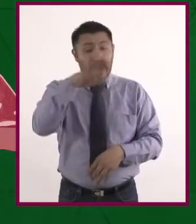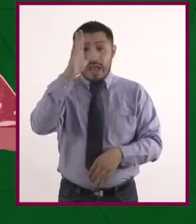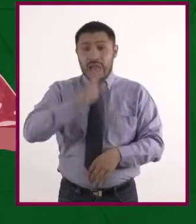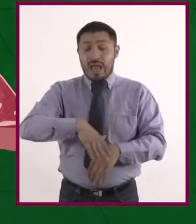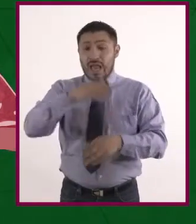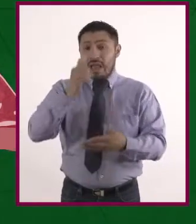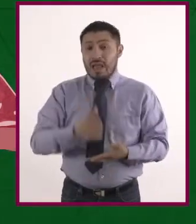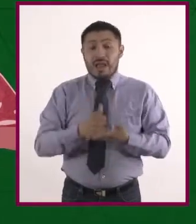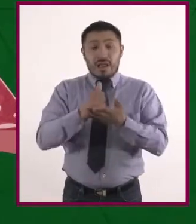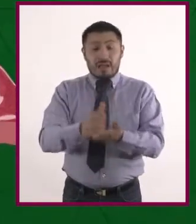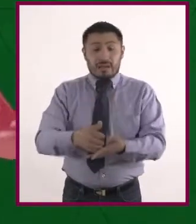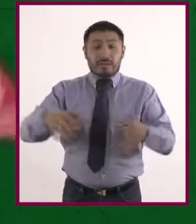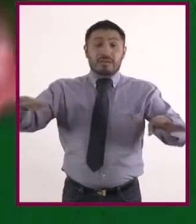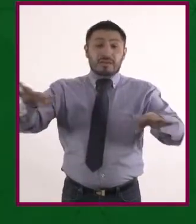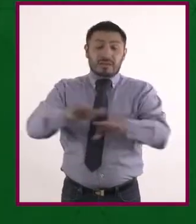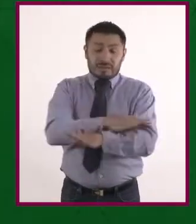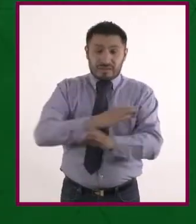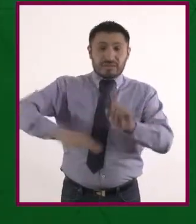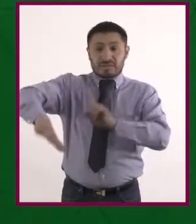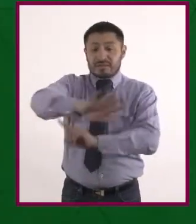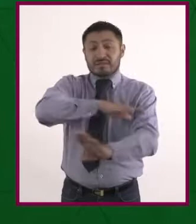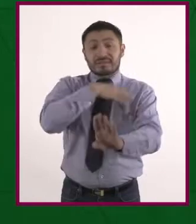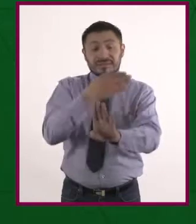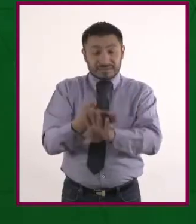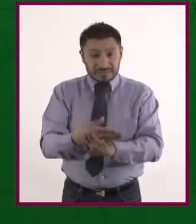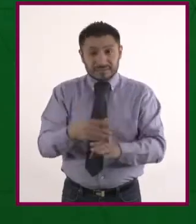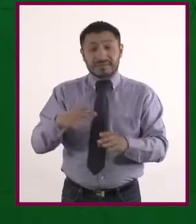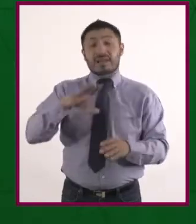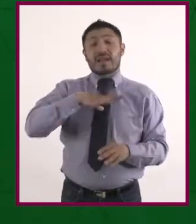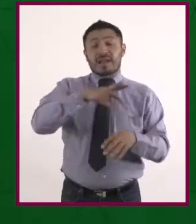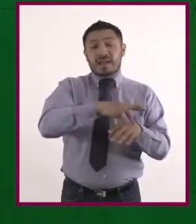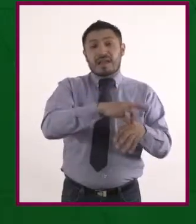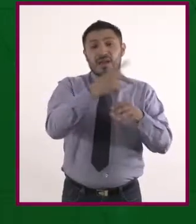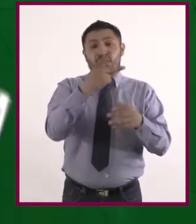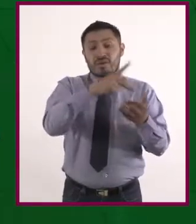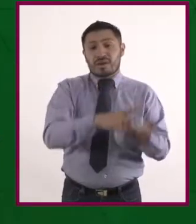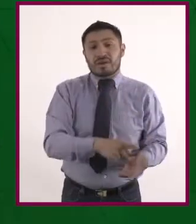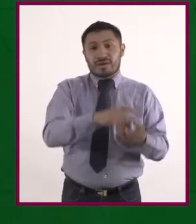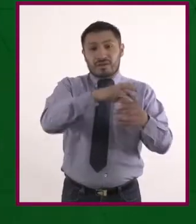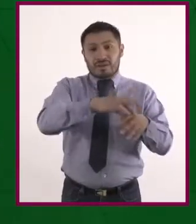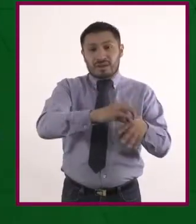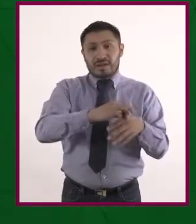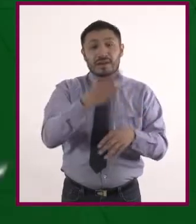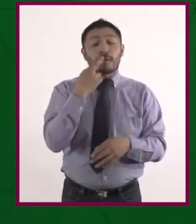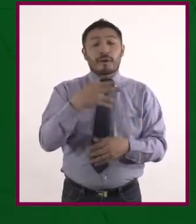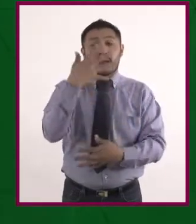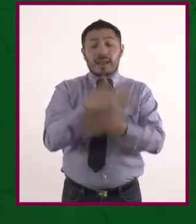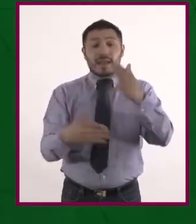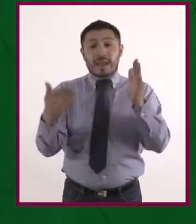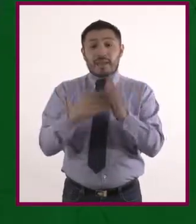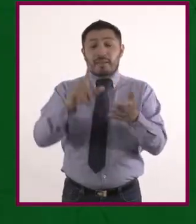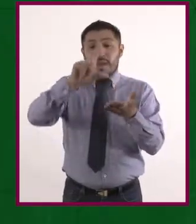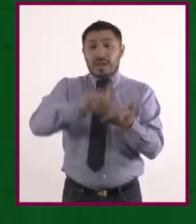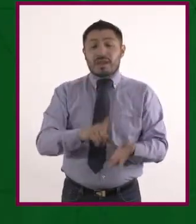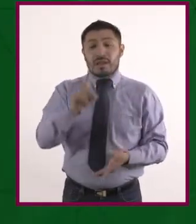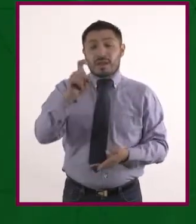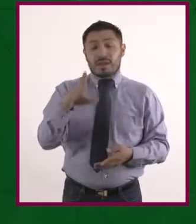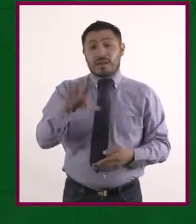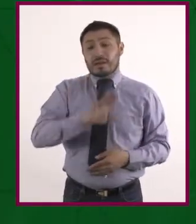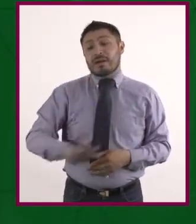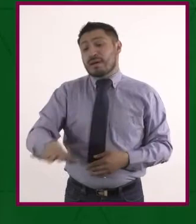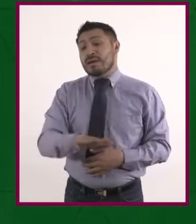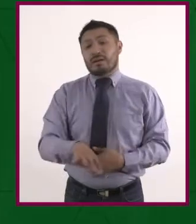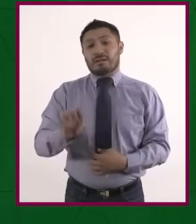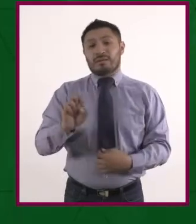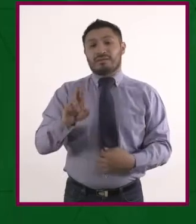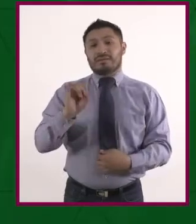contribuye al cambio climático. Producir un kilo de carne roja requiere de 15.000 litros de agua. La erosión del suelo es